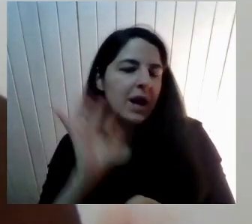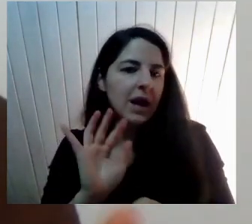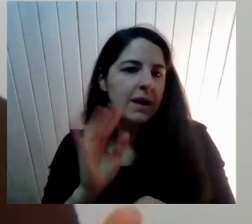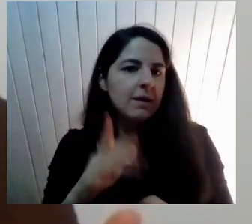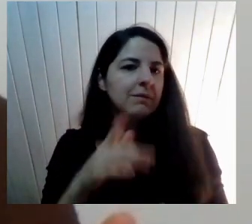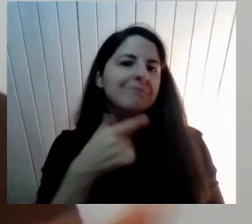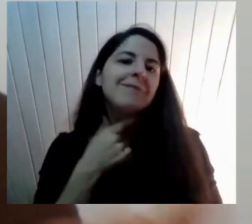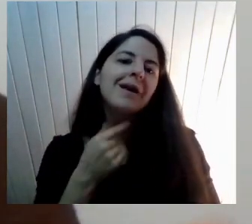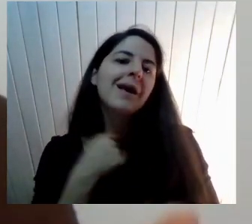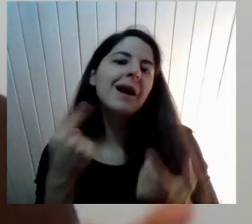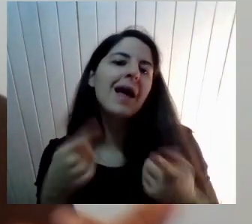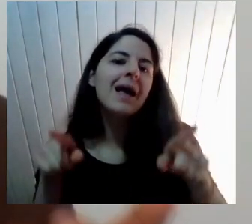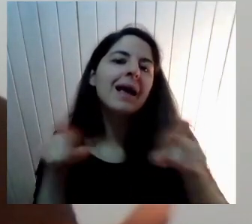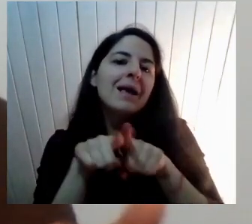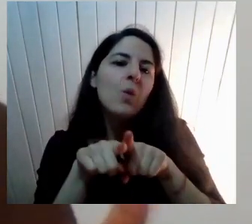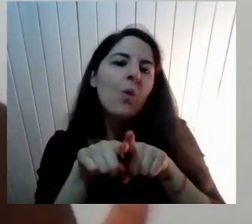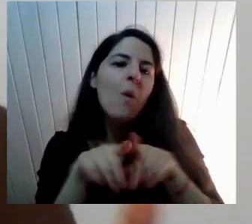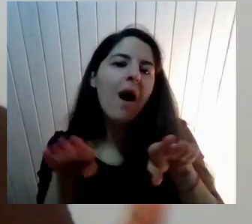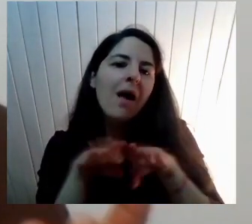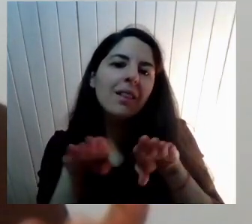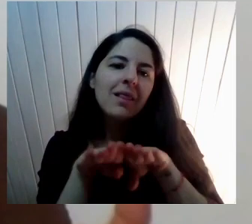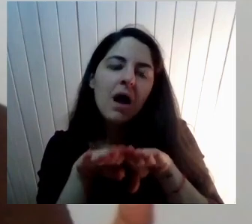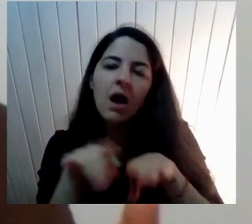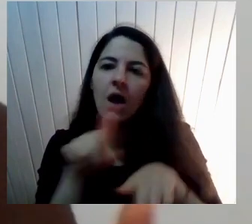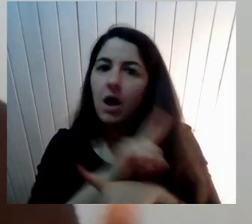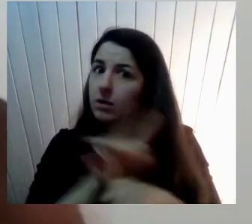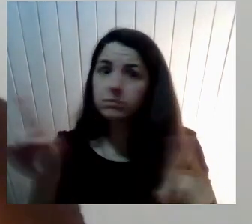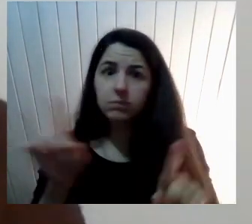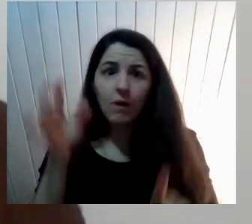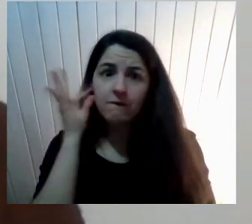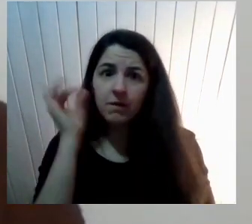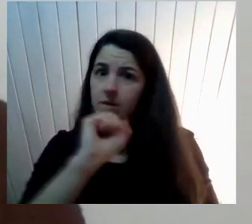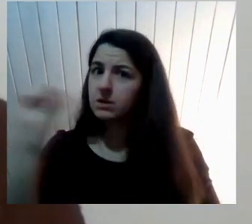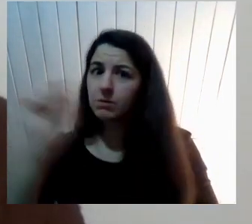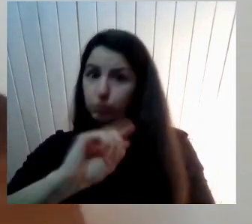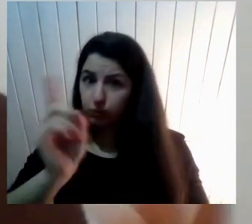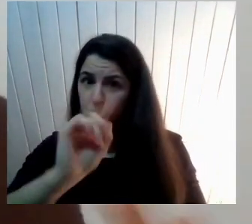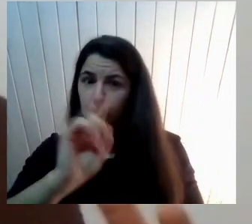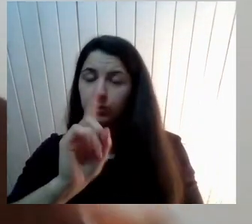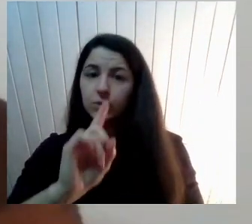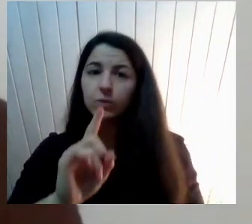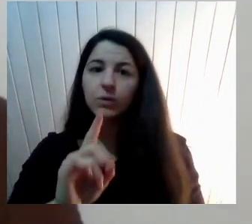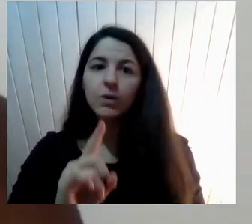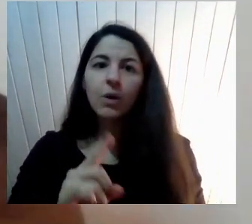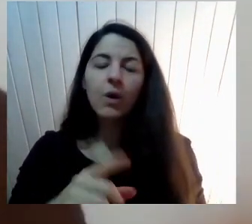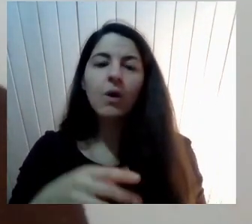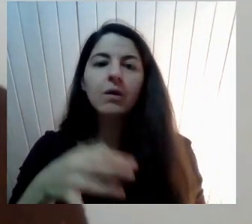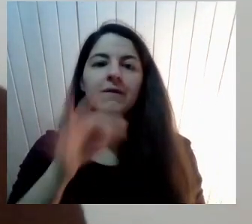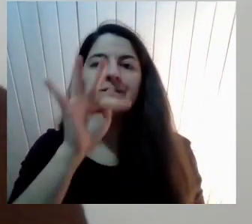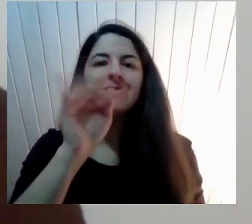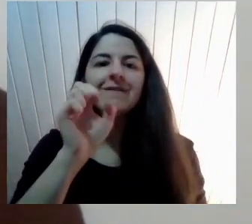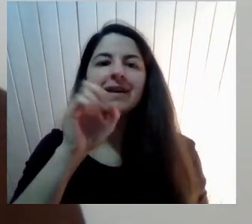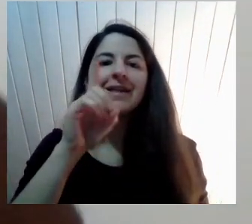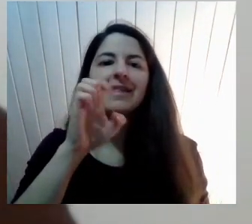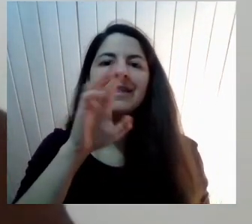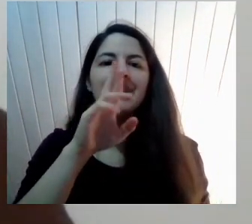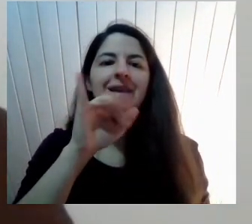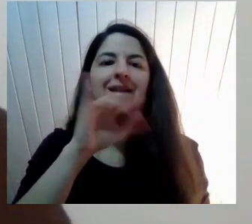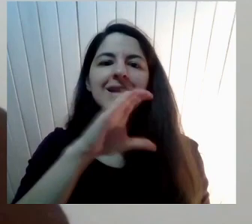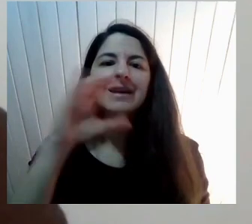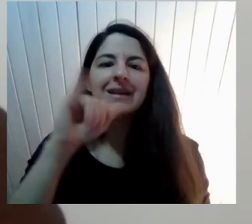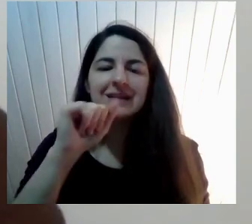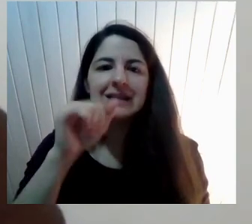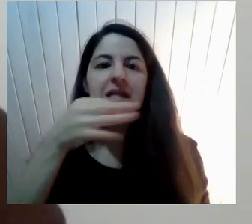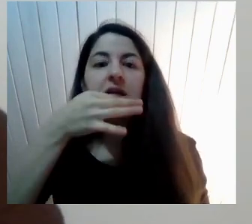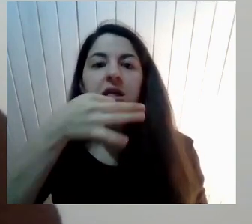hombres y mujeres No es eso Lo que quiere el feminismo Porque como dice Silvia Federici Si vamos a ser igualmente explotados ¿Para qué queremos